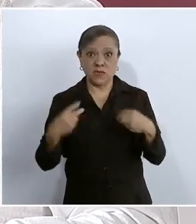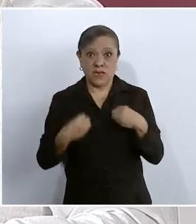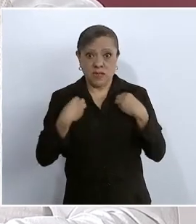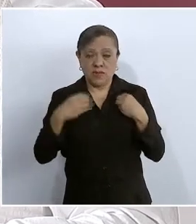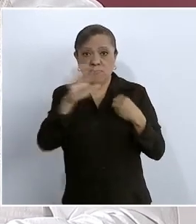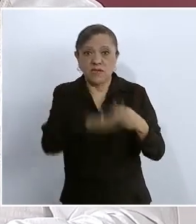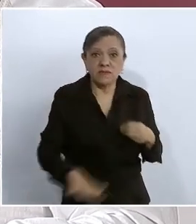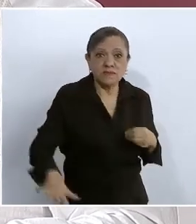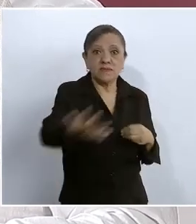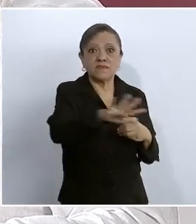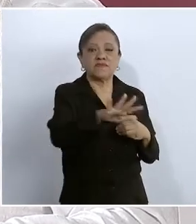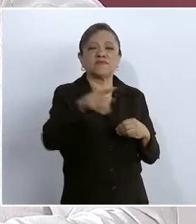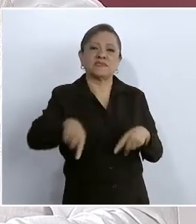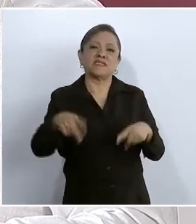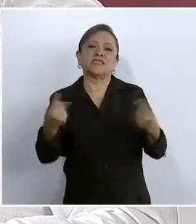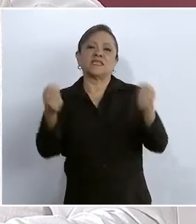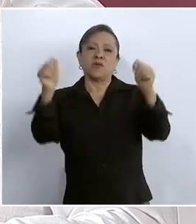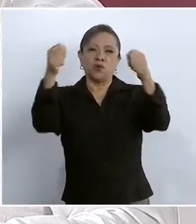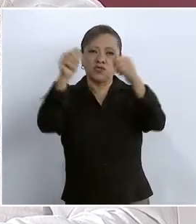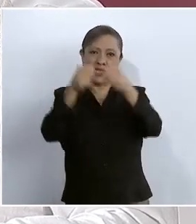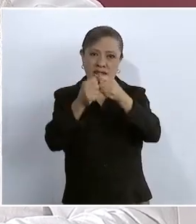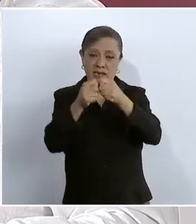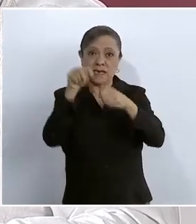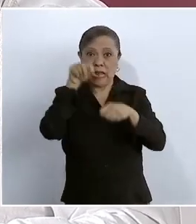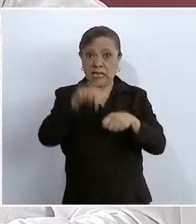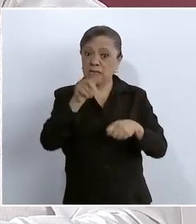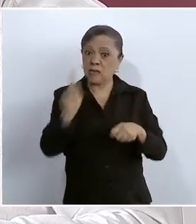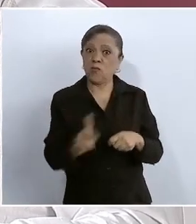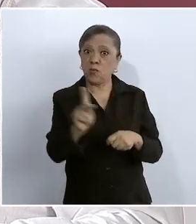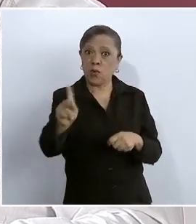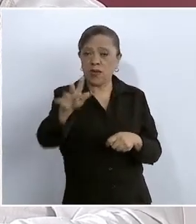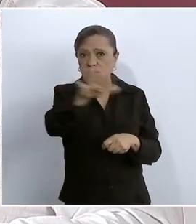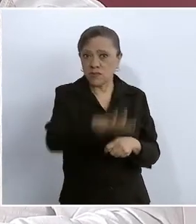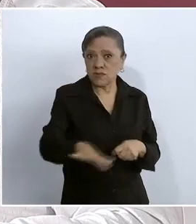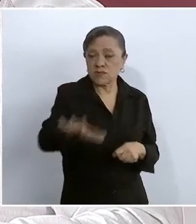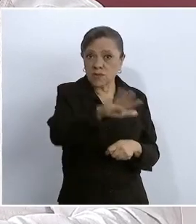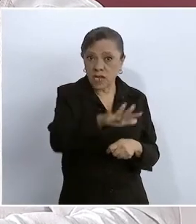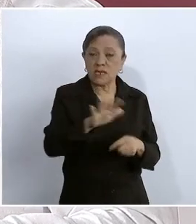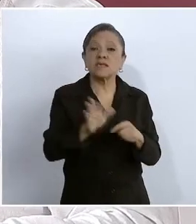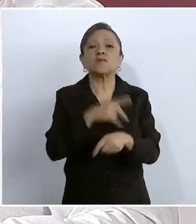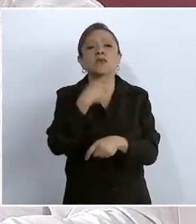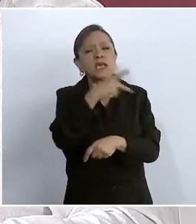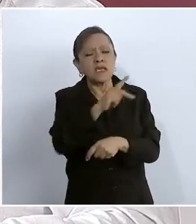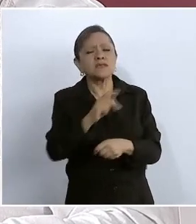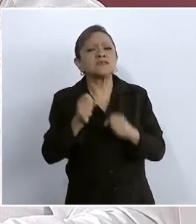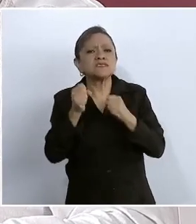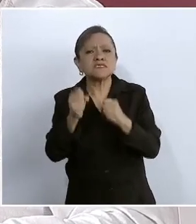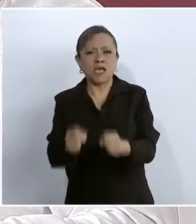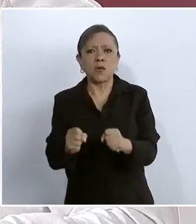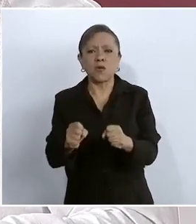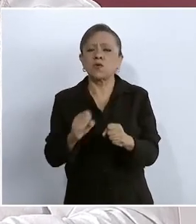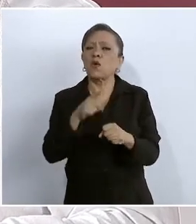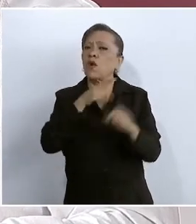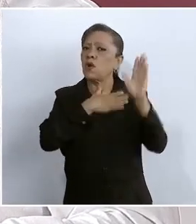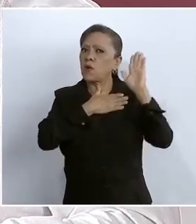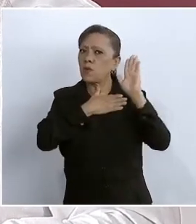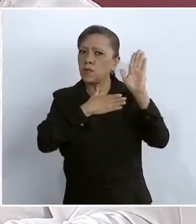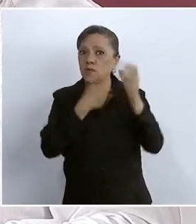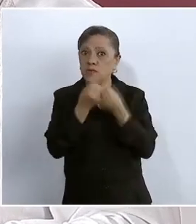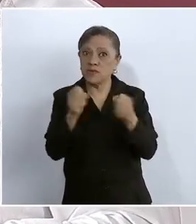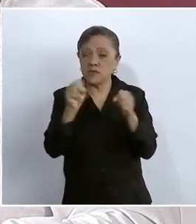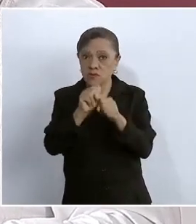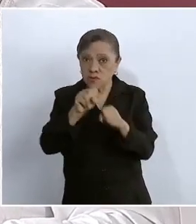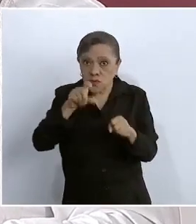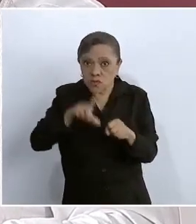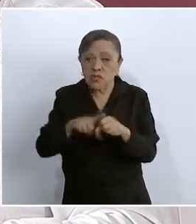pueblos, barrios y colonias, que tengan la certeza que de las distintas medidas de mitigación ambiental y los compromisos sociales serán